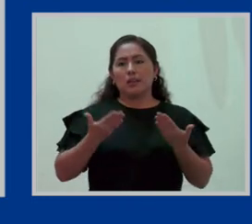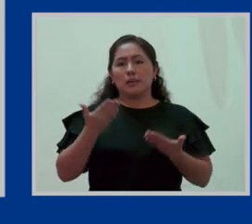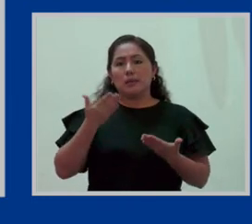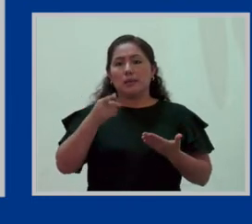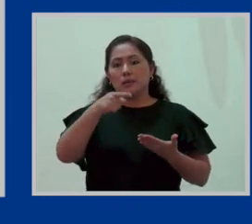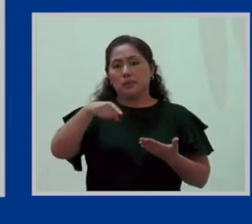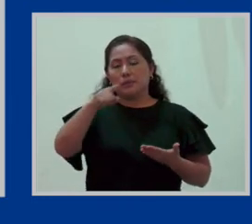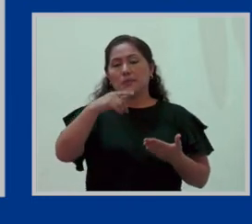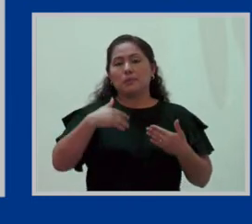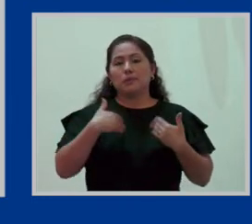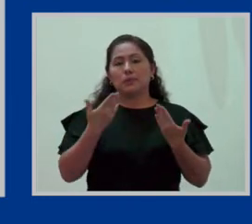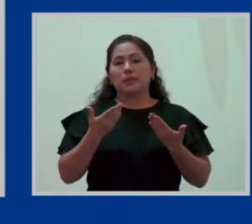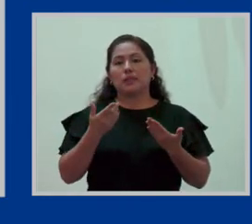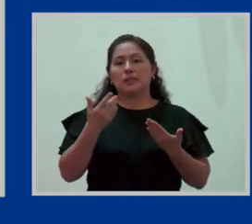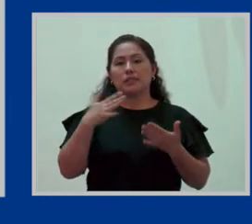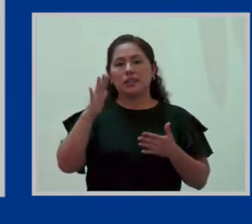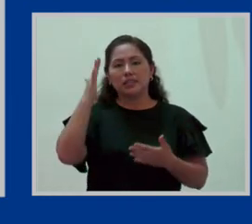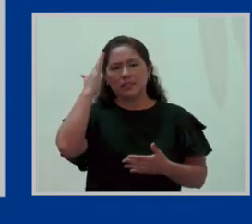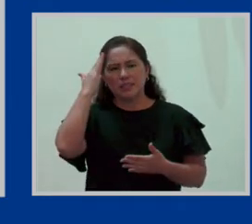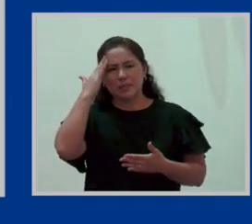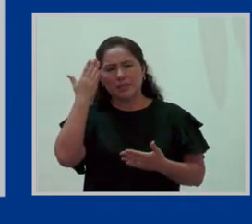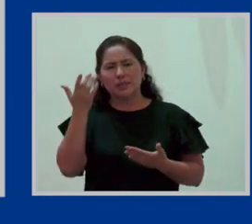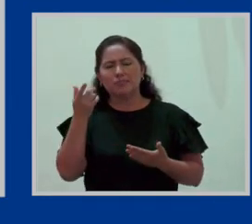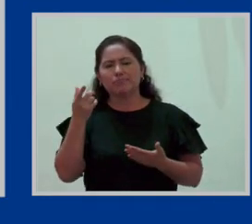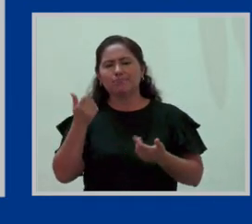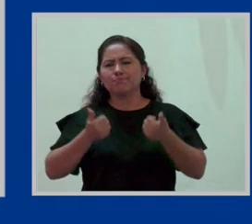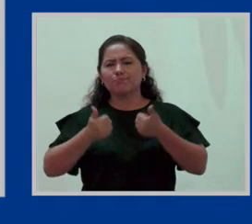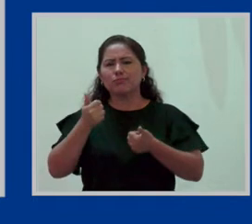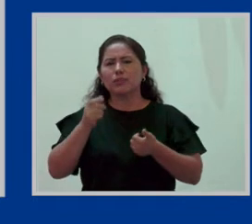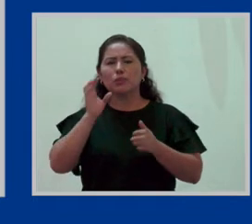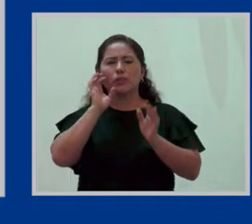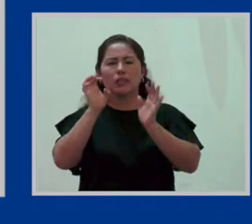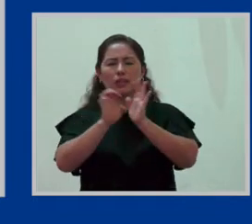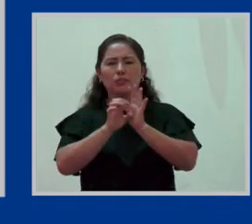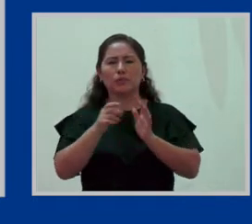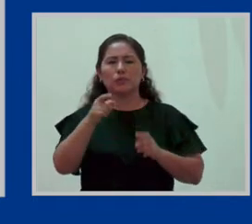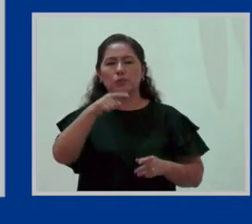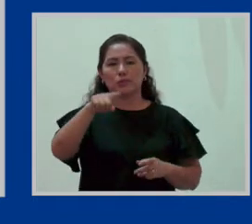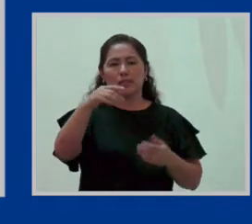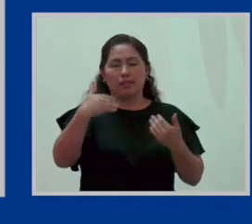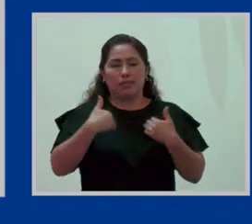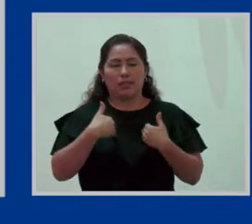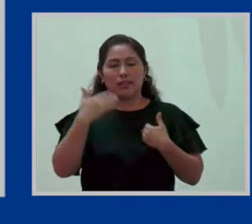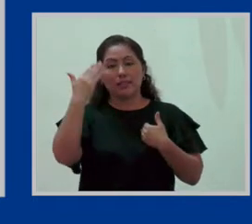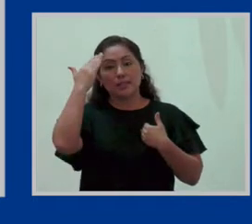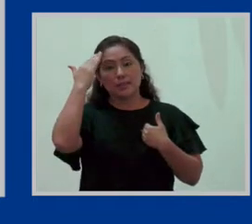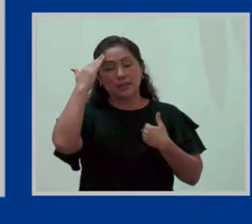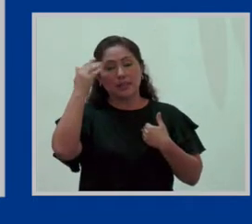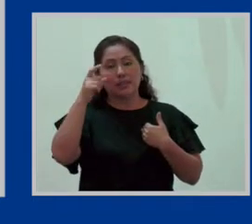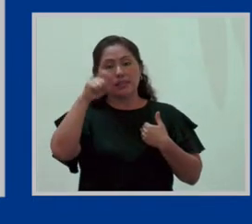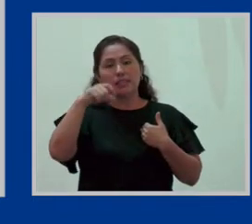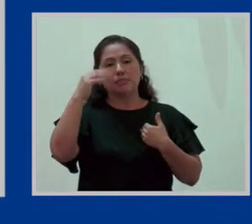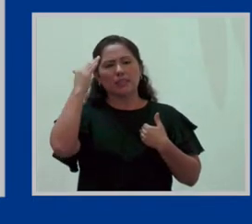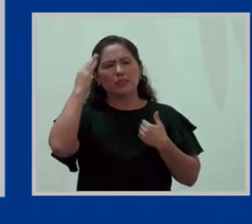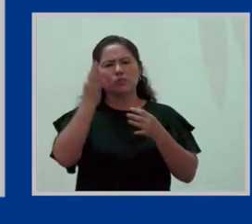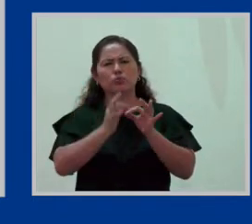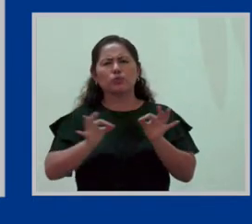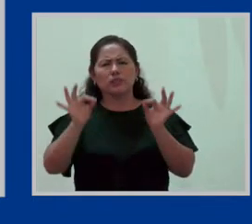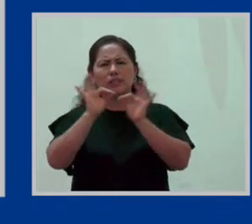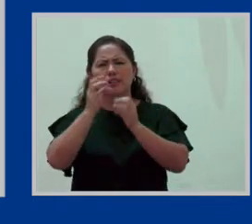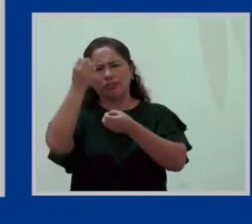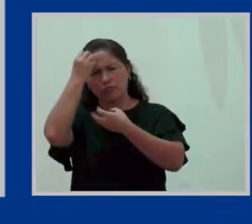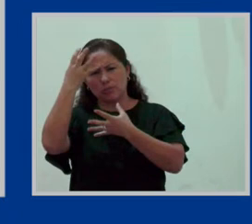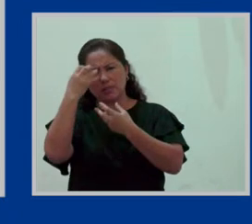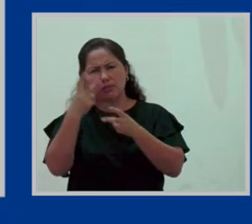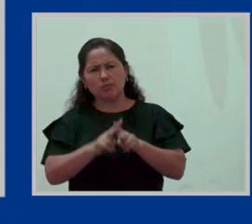van a ayudar a dar luces más específicas, pero, por ejemplo, para que las tengan en cuenta y sepan esta información tan